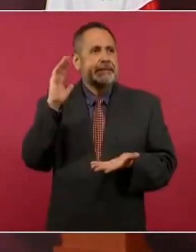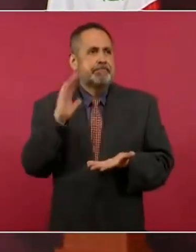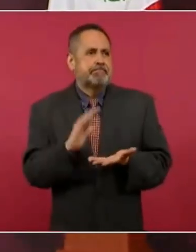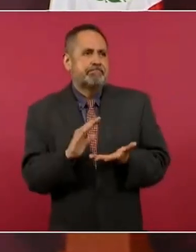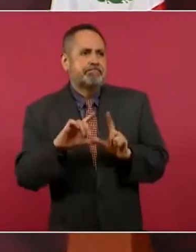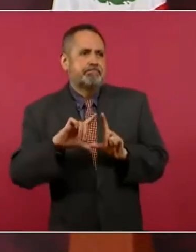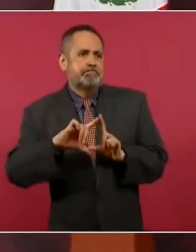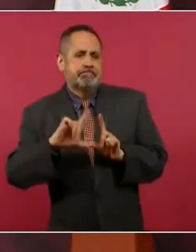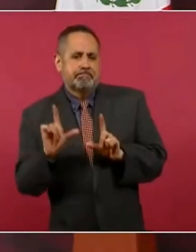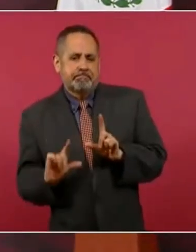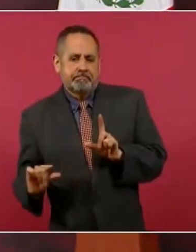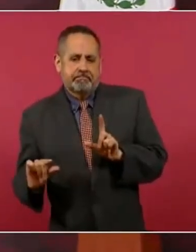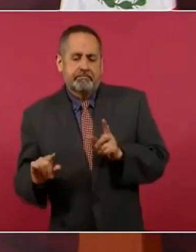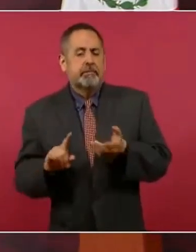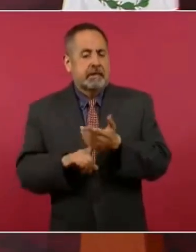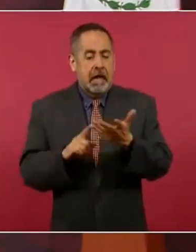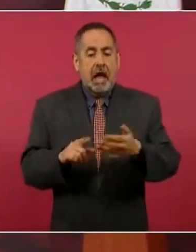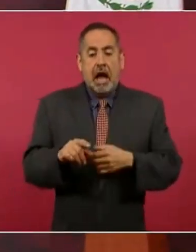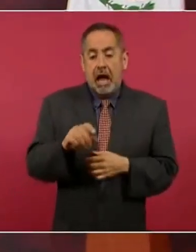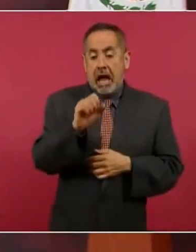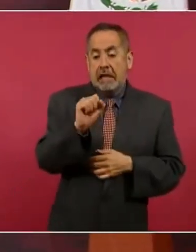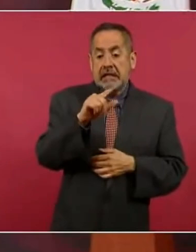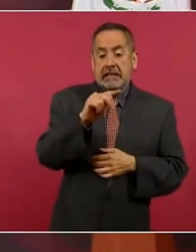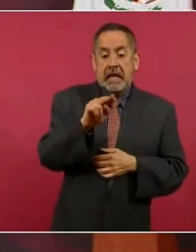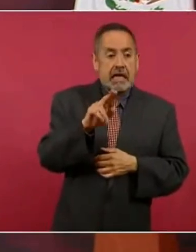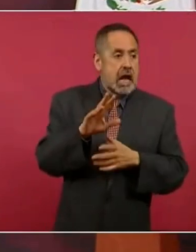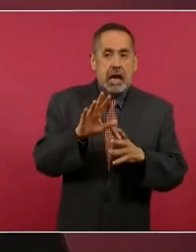exilio se va a Colombia